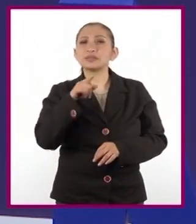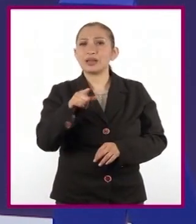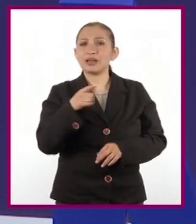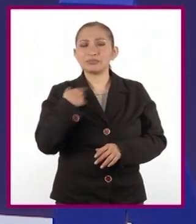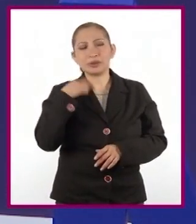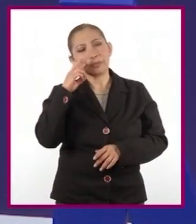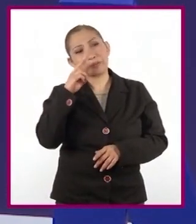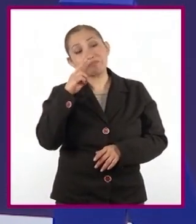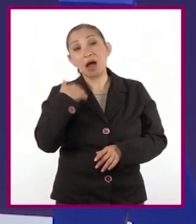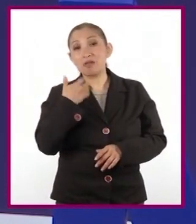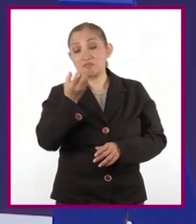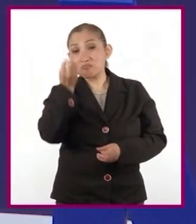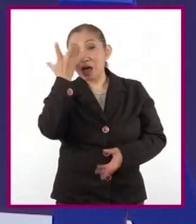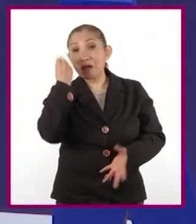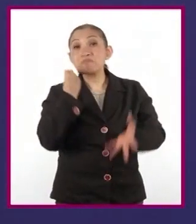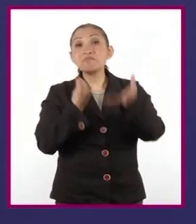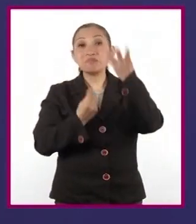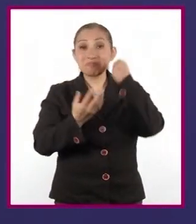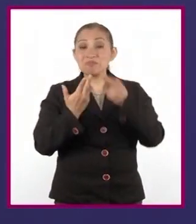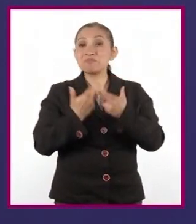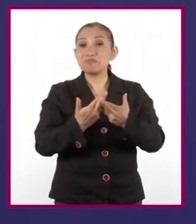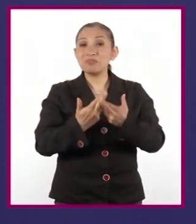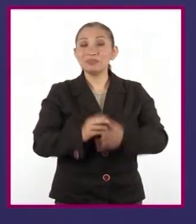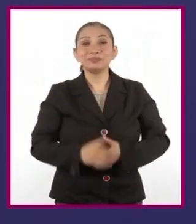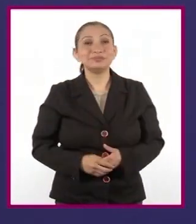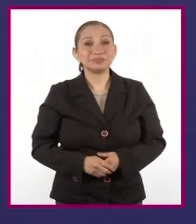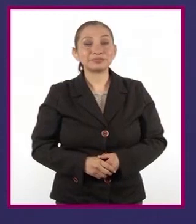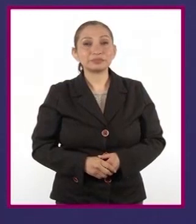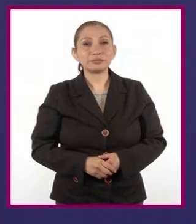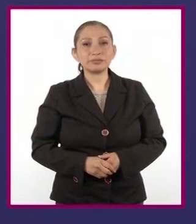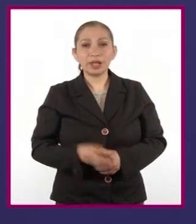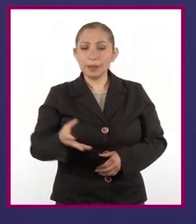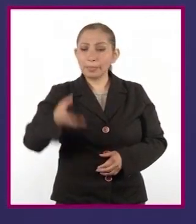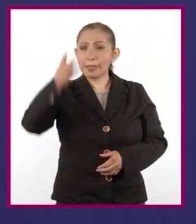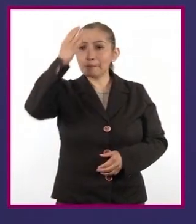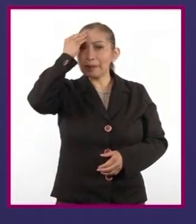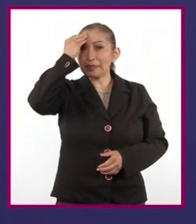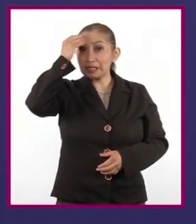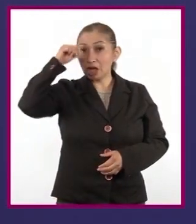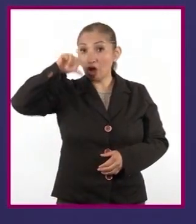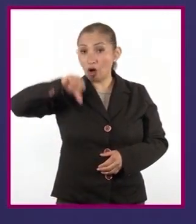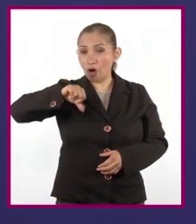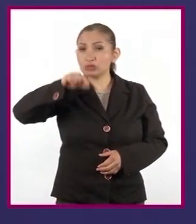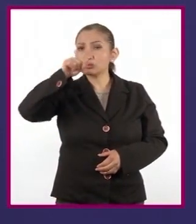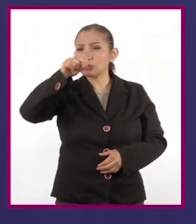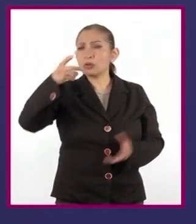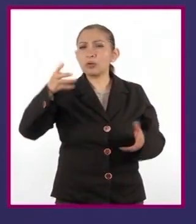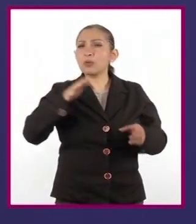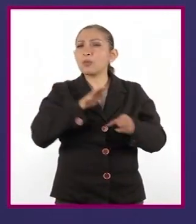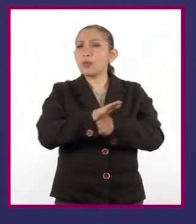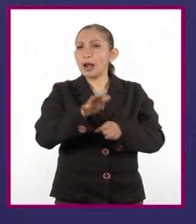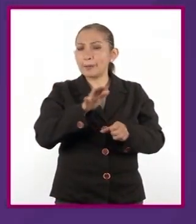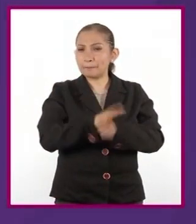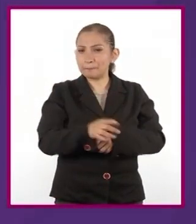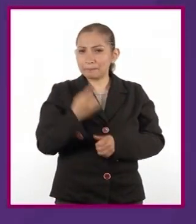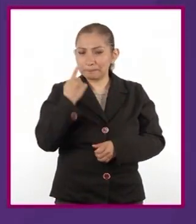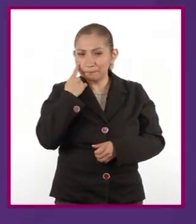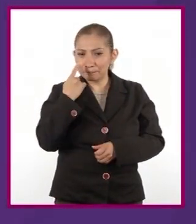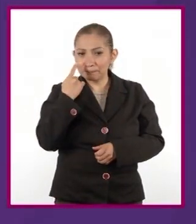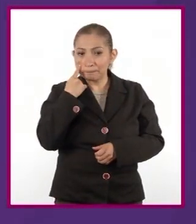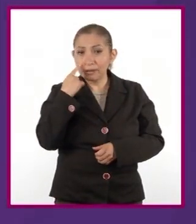resulte muy enriquecedora. El aprendizaje esperado que trabajaremos en esta ocasión es